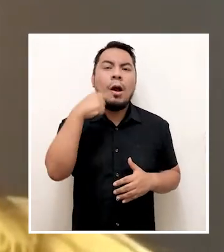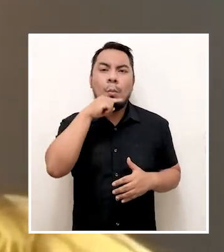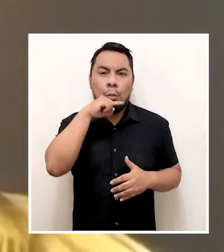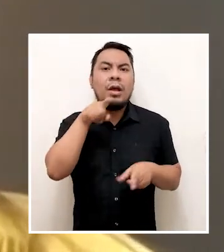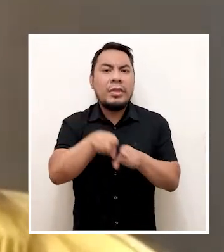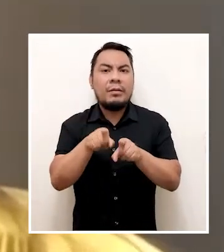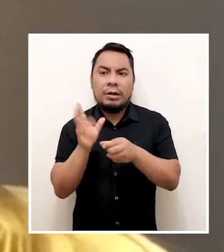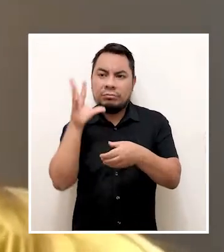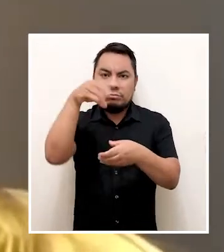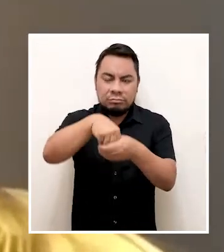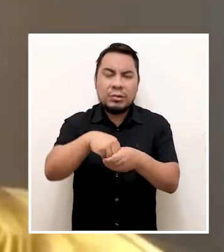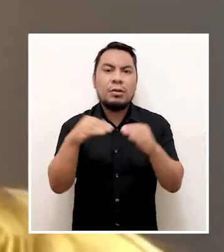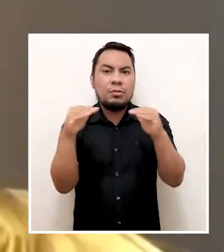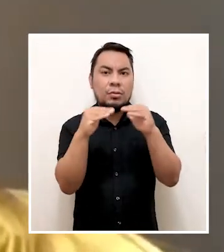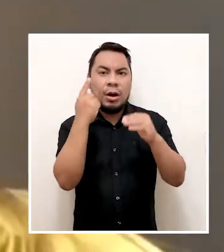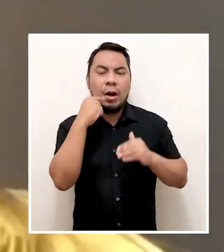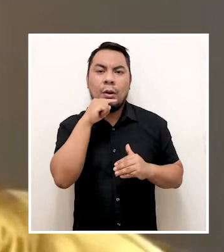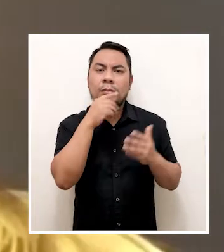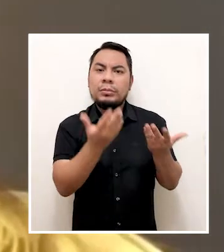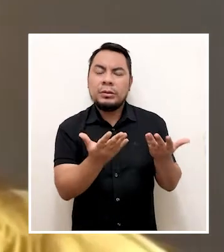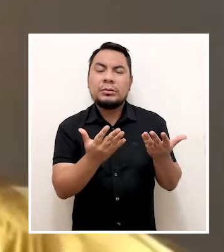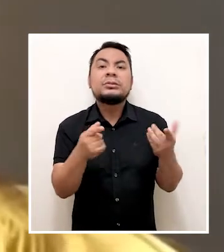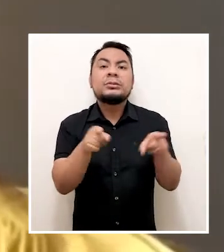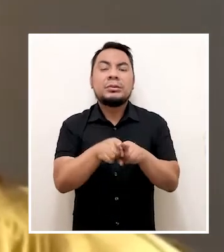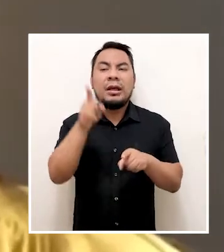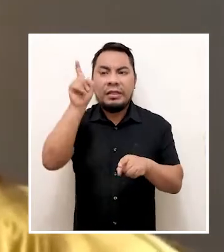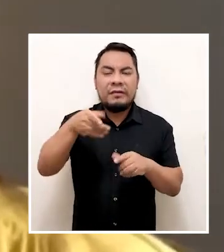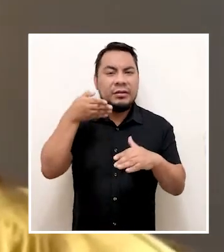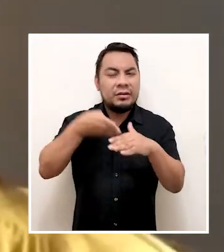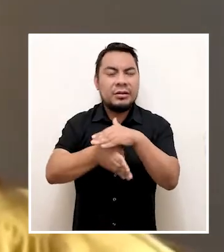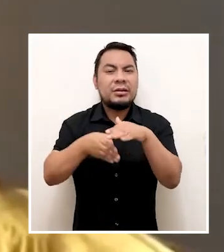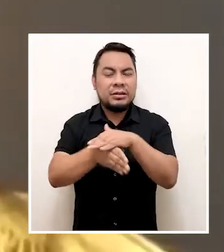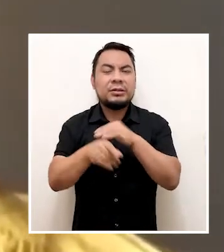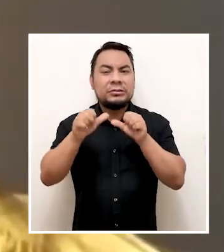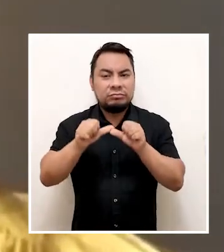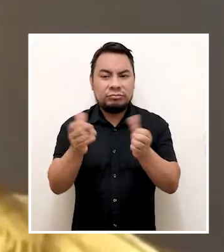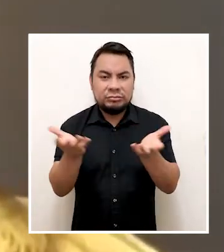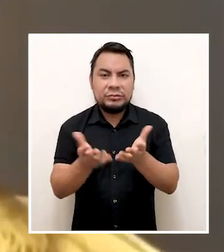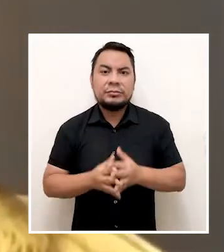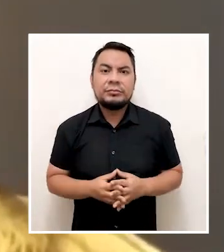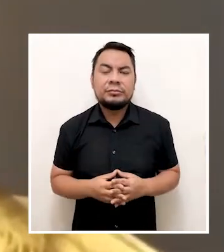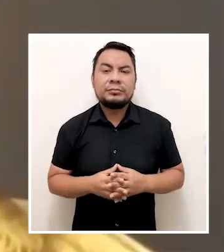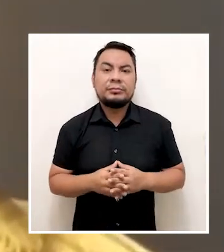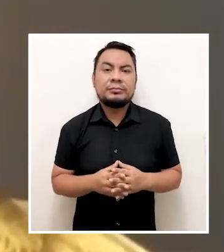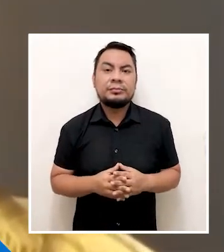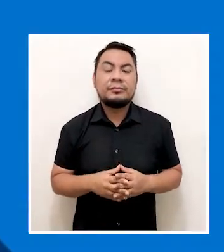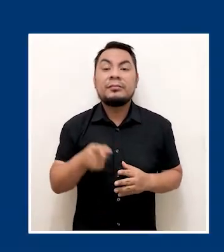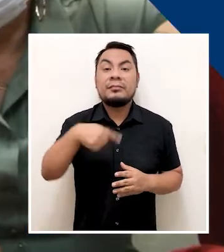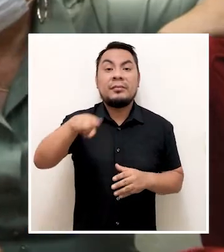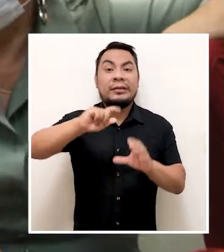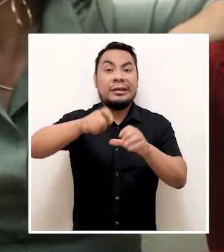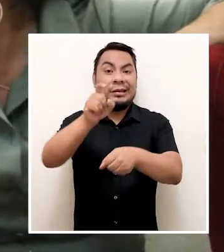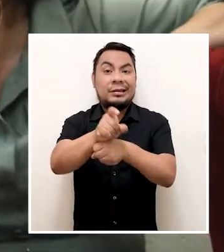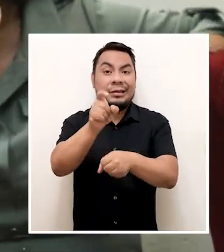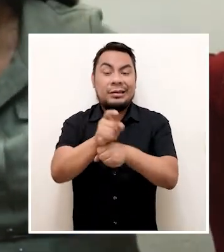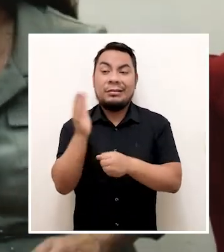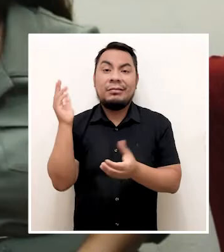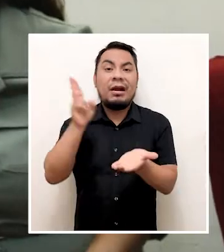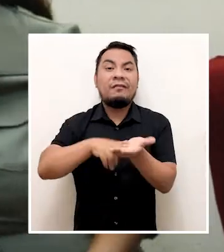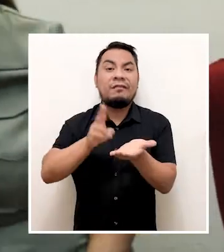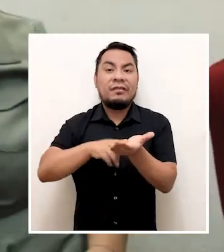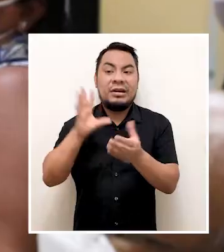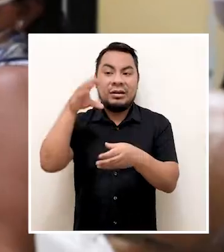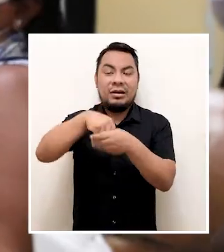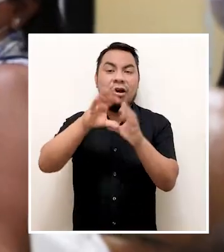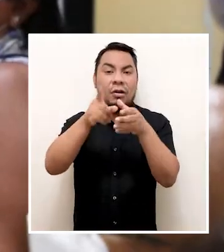políticos y los espacios de representación a los cuales queremos acceder y mantenernos allí. A los talleres